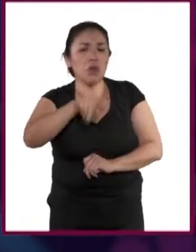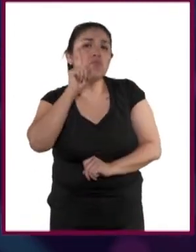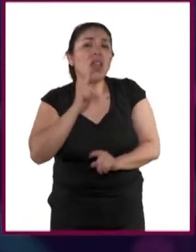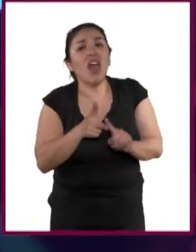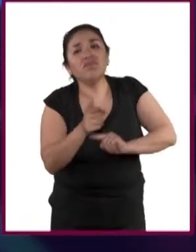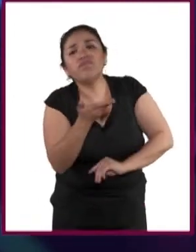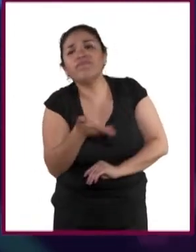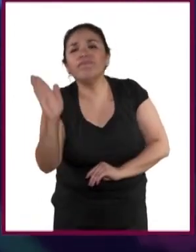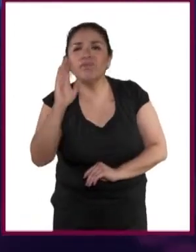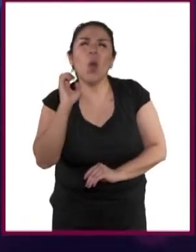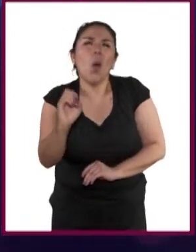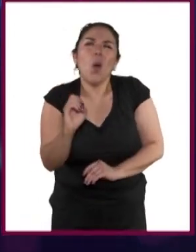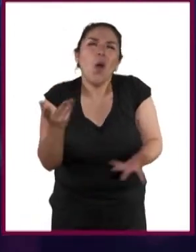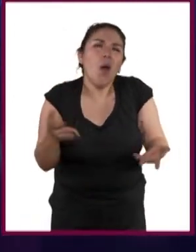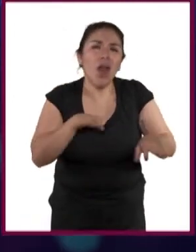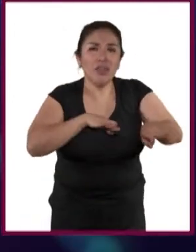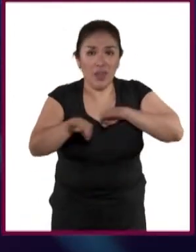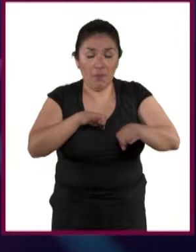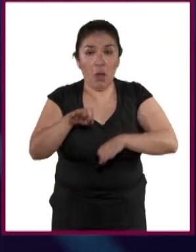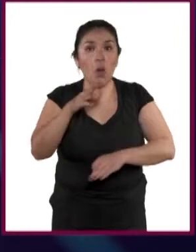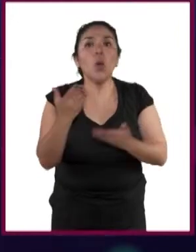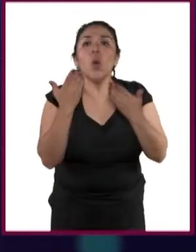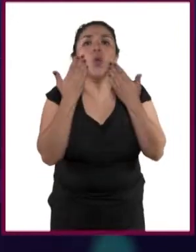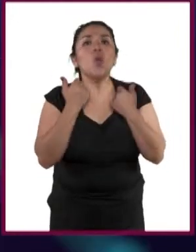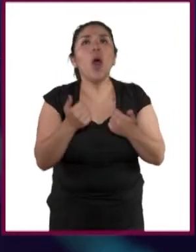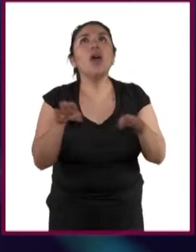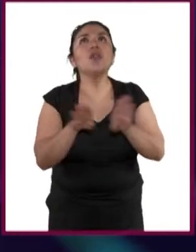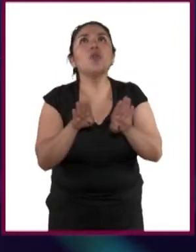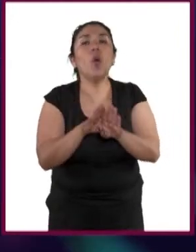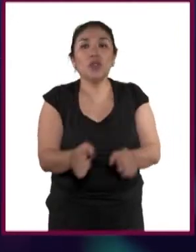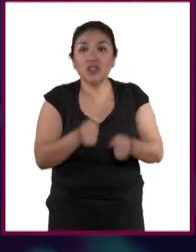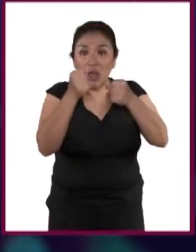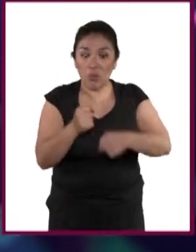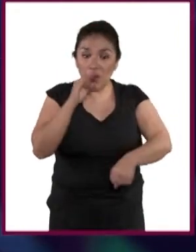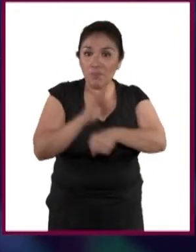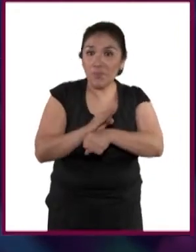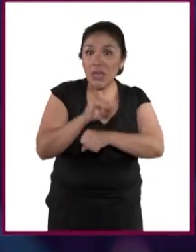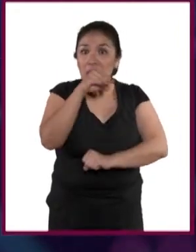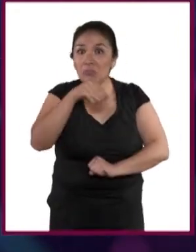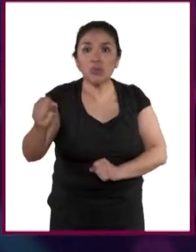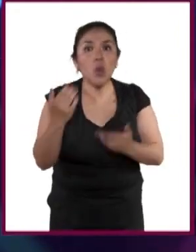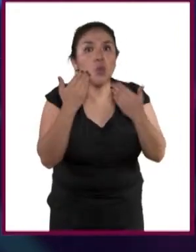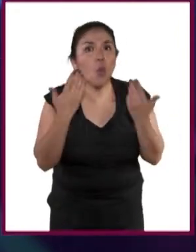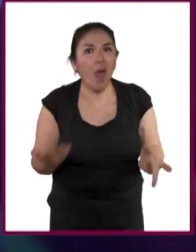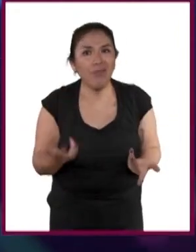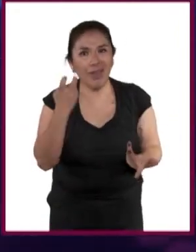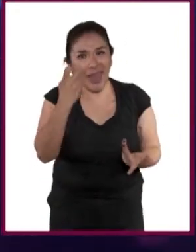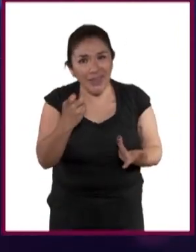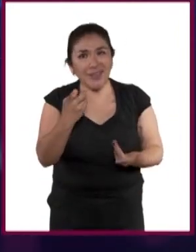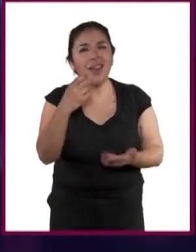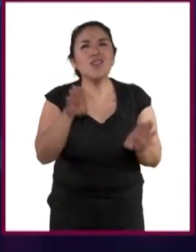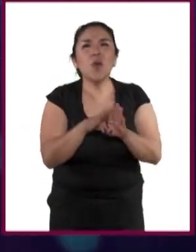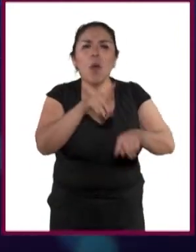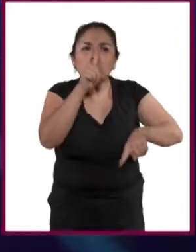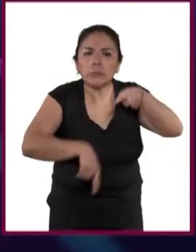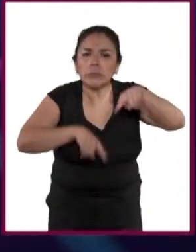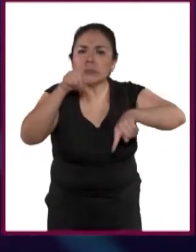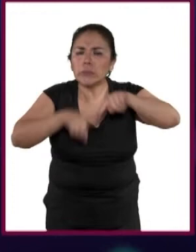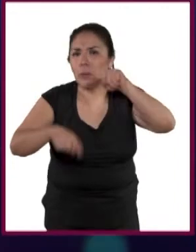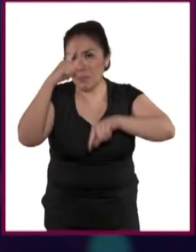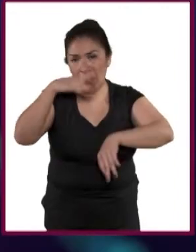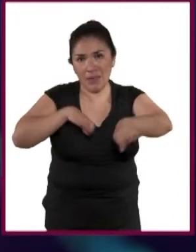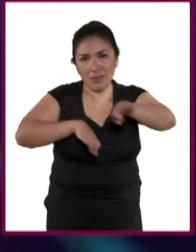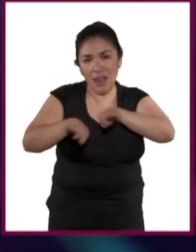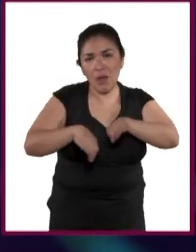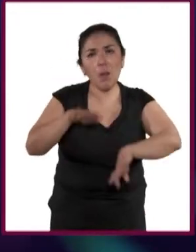dicen que ya no te necesitan. O son empleos que ya no tienen seguridad social. Esta, digamos, precarización y flexibilización